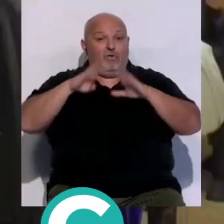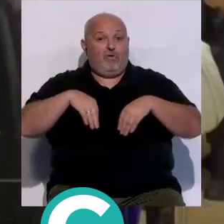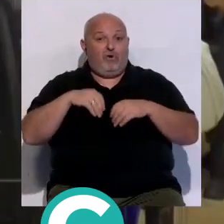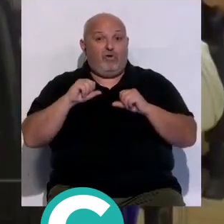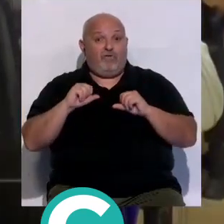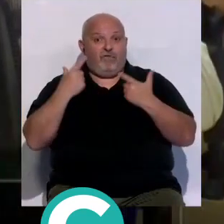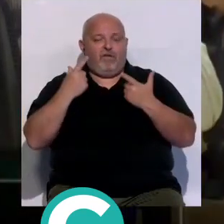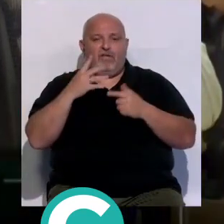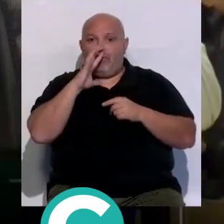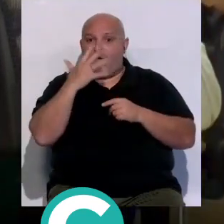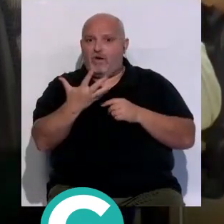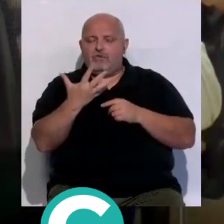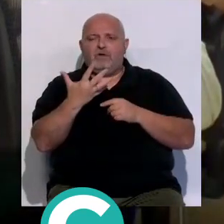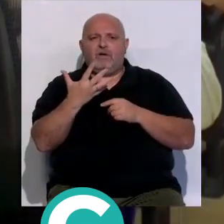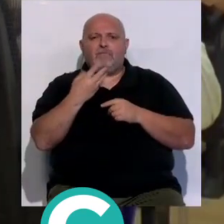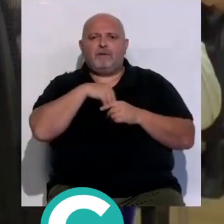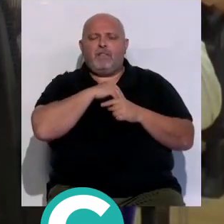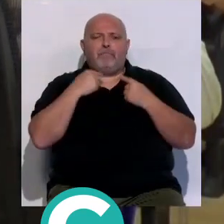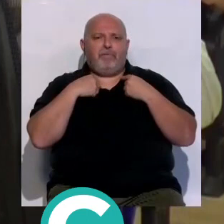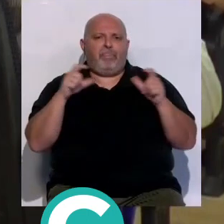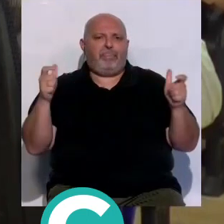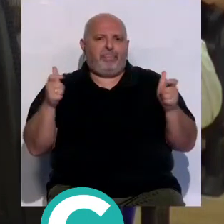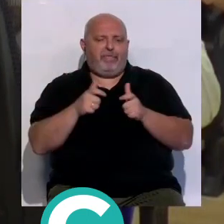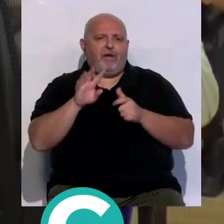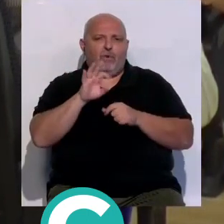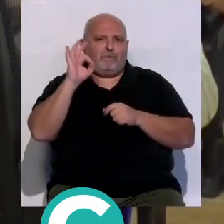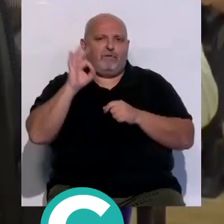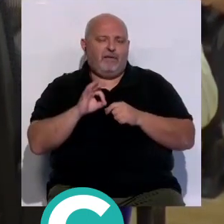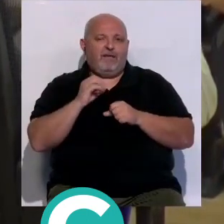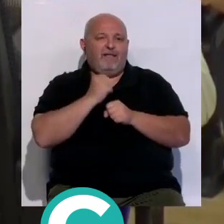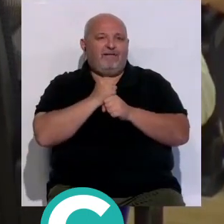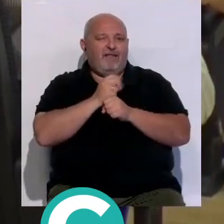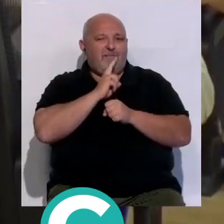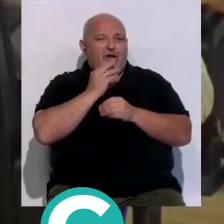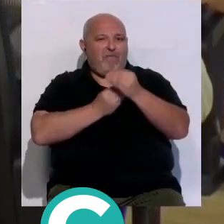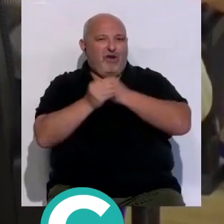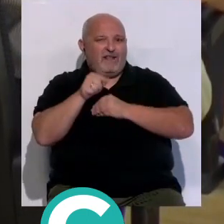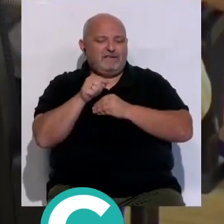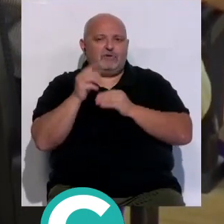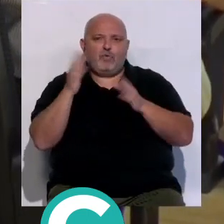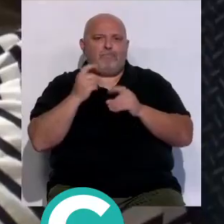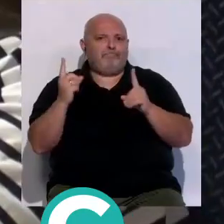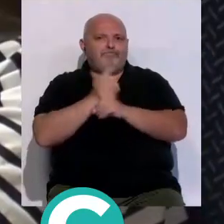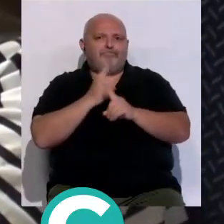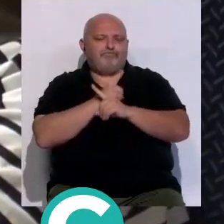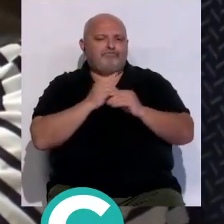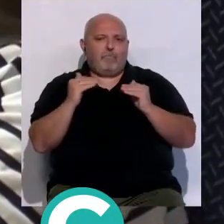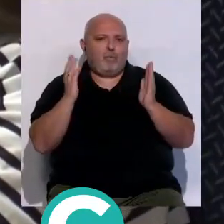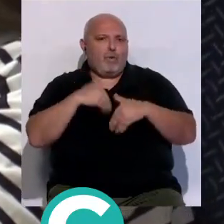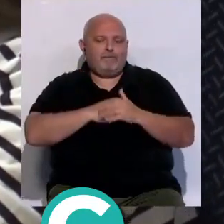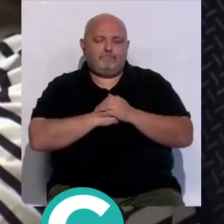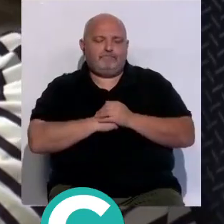oficiales en 5 años España perderá el 40% de las comadronas y no hay reemplazo previsto